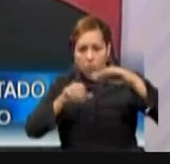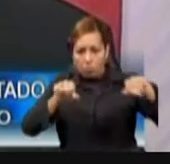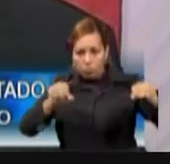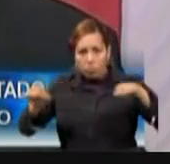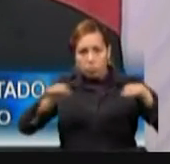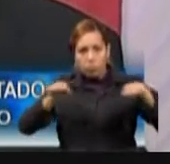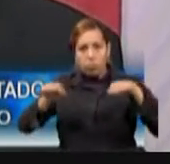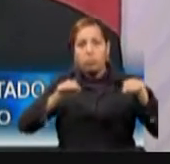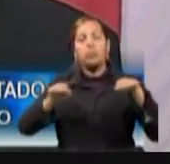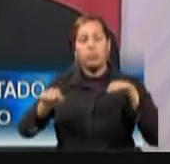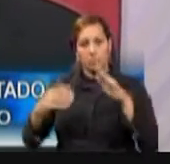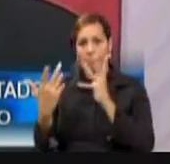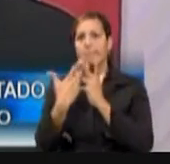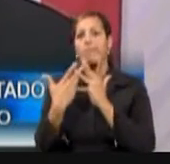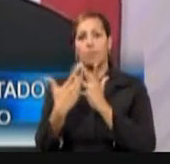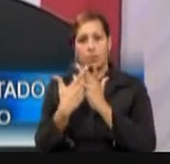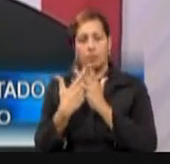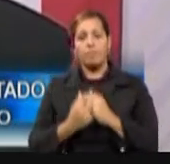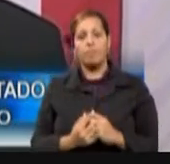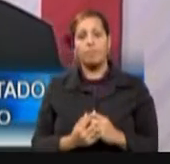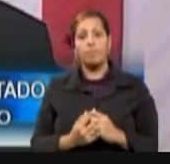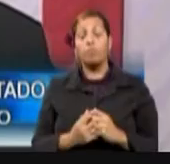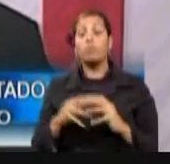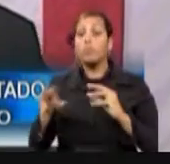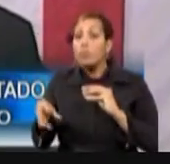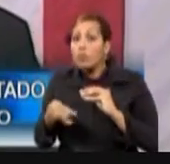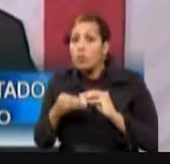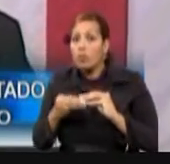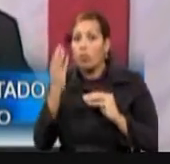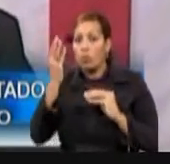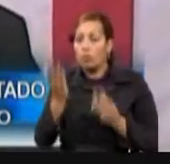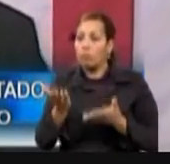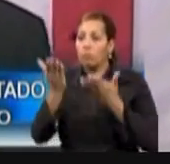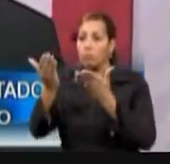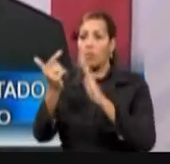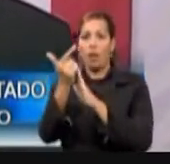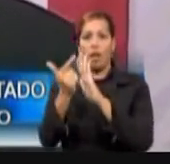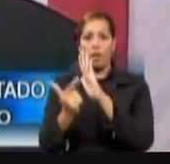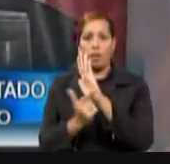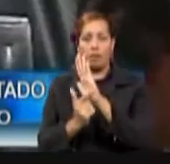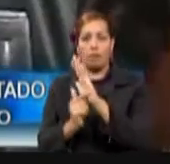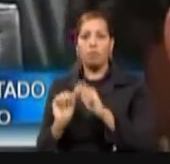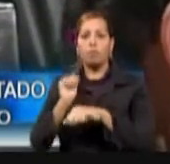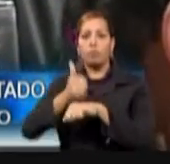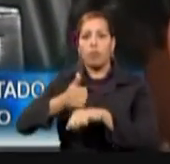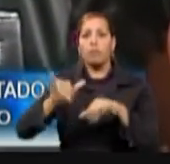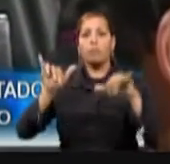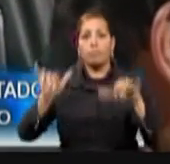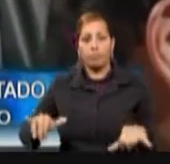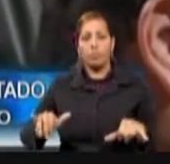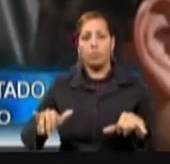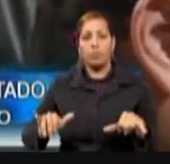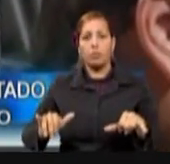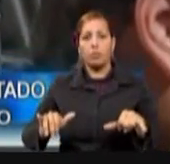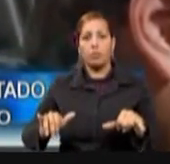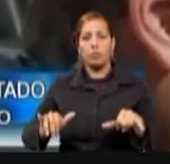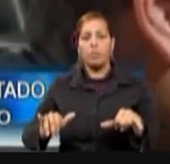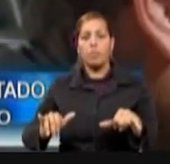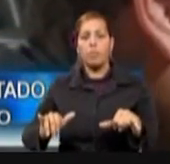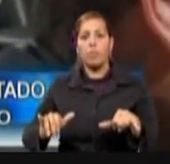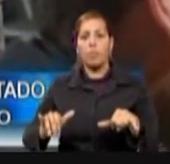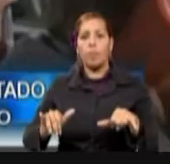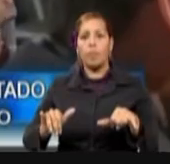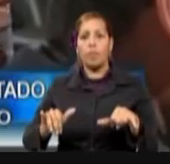diseño. Además, próximamente someteré legislación para establecer un protocolo permanente de revisión y